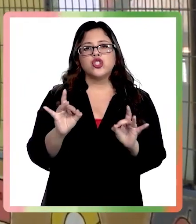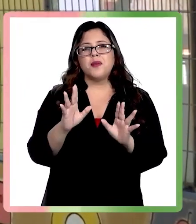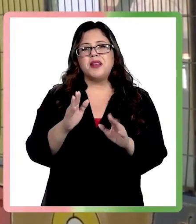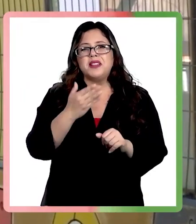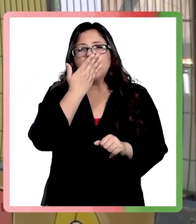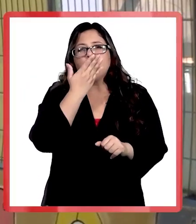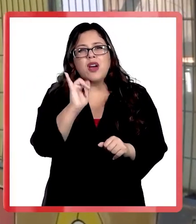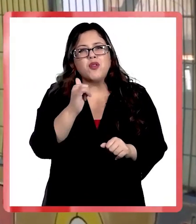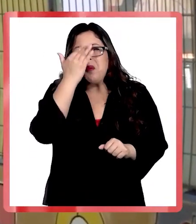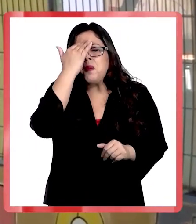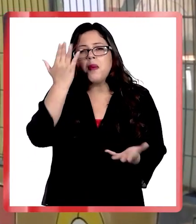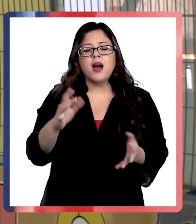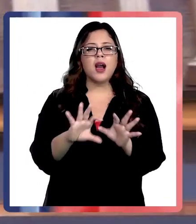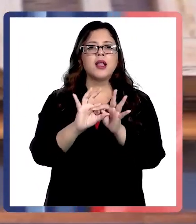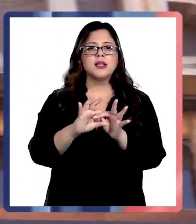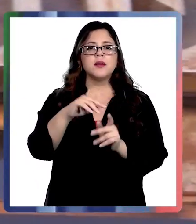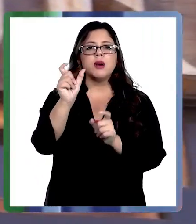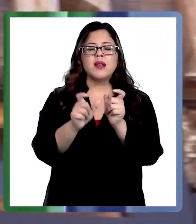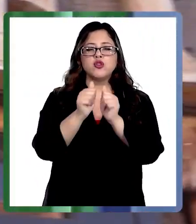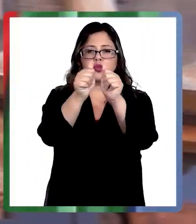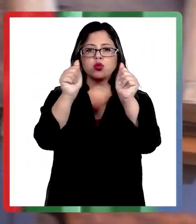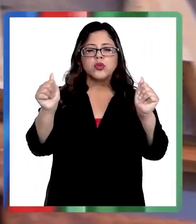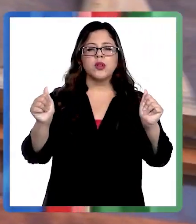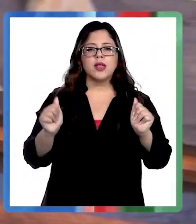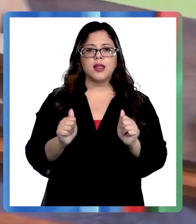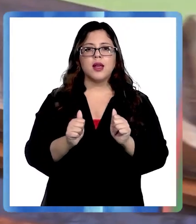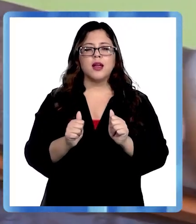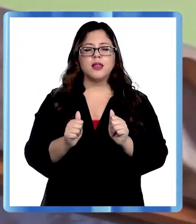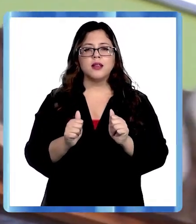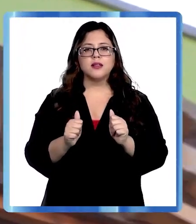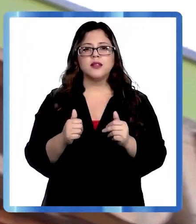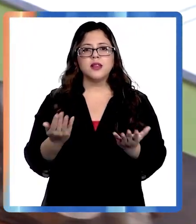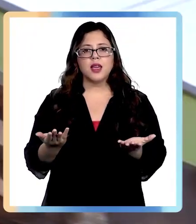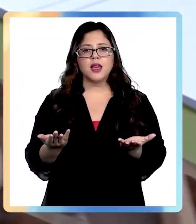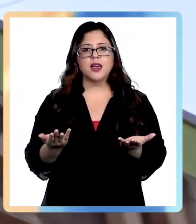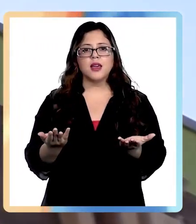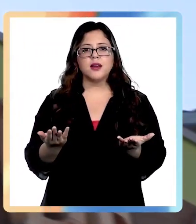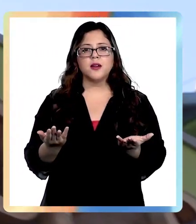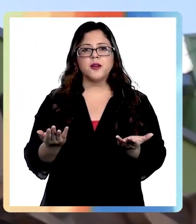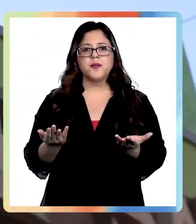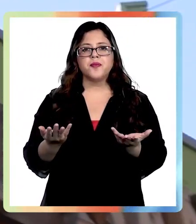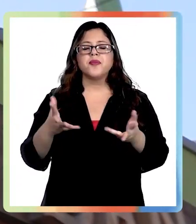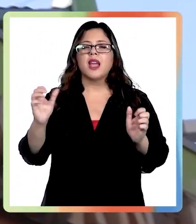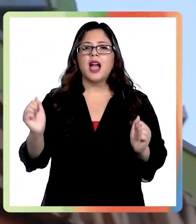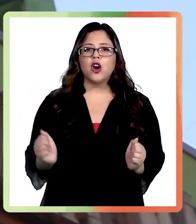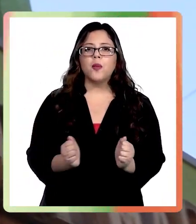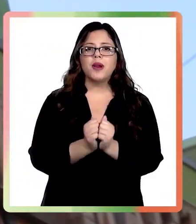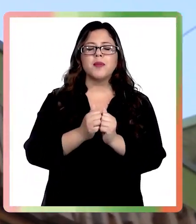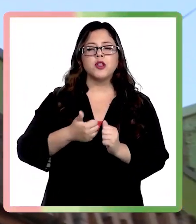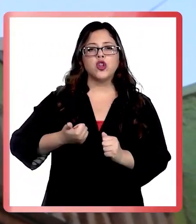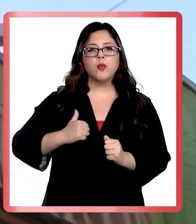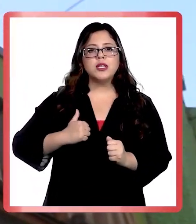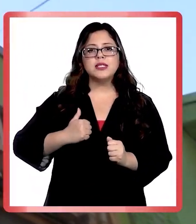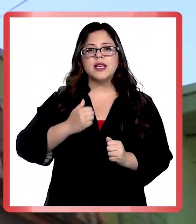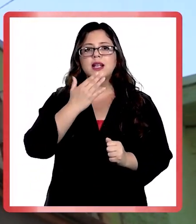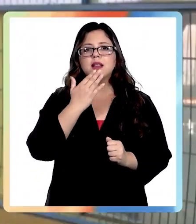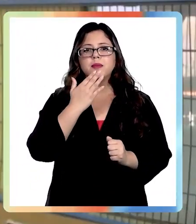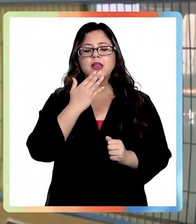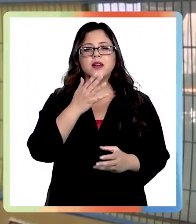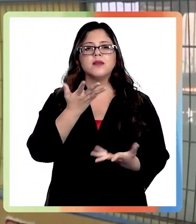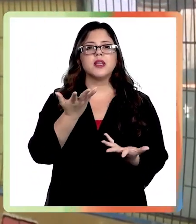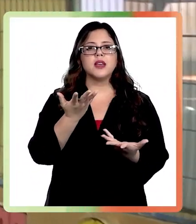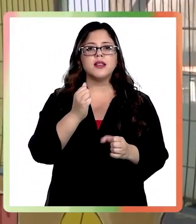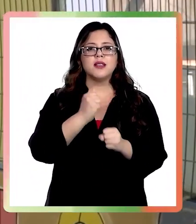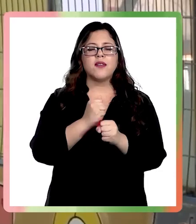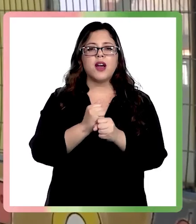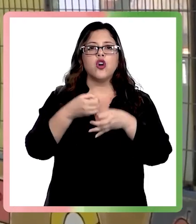Agradecemos a nuestras autoridades el hecho de que hayan provisto acompañamiento policial y un operativo de seguridad que reforzara